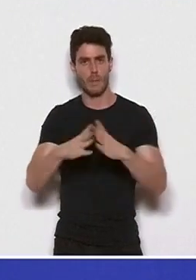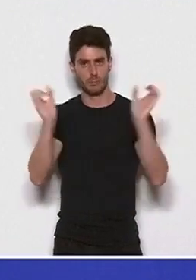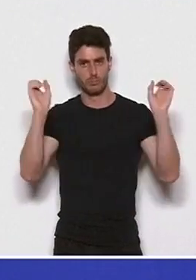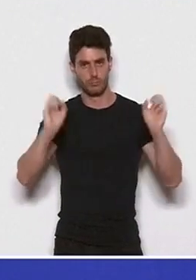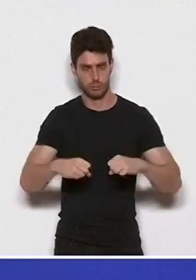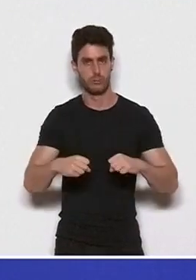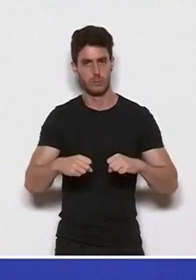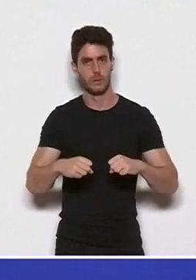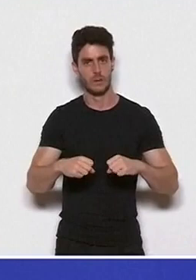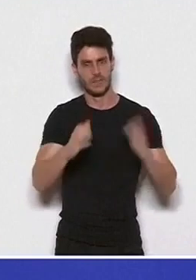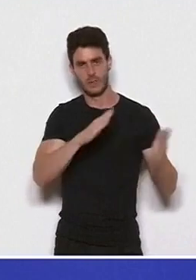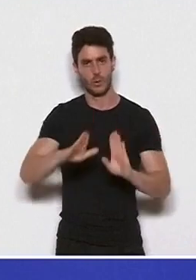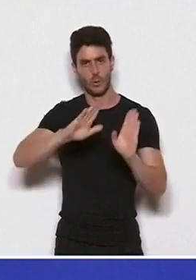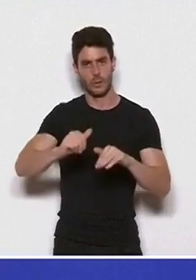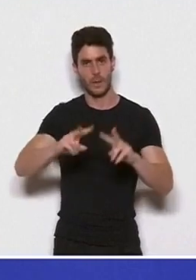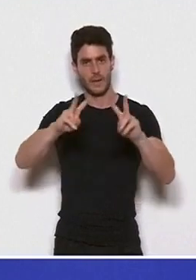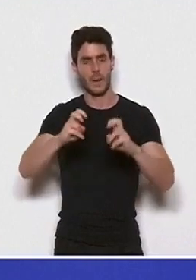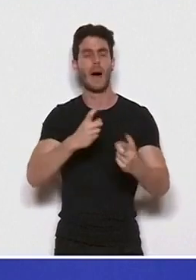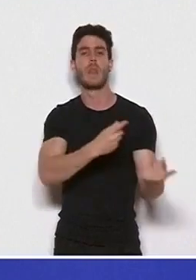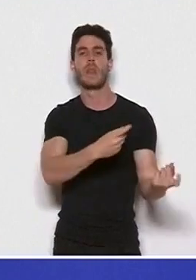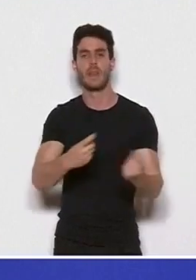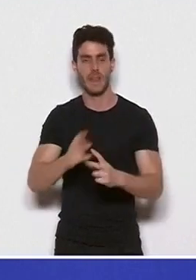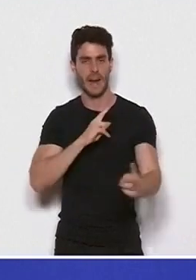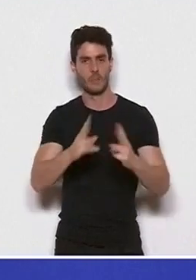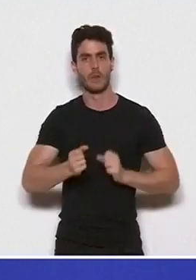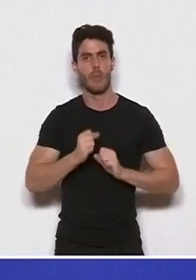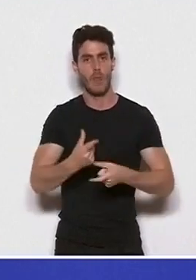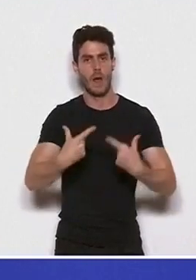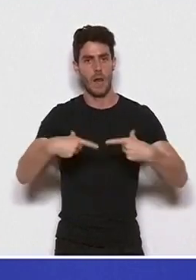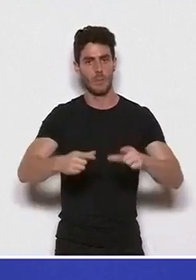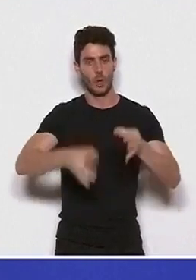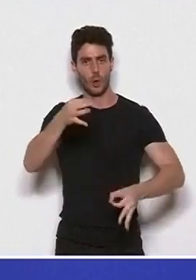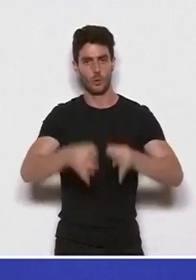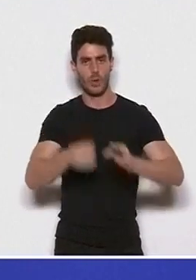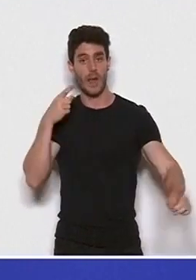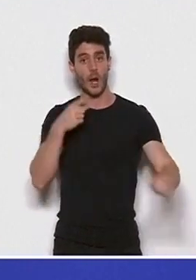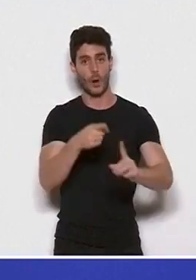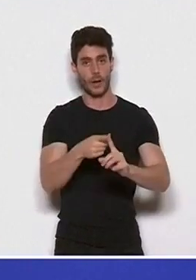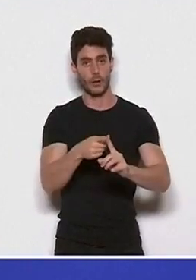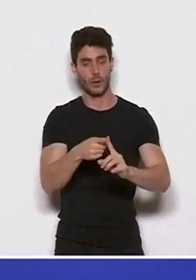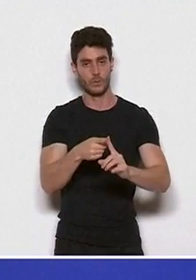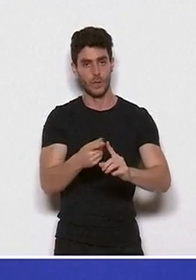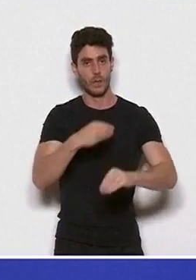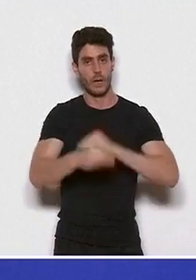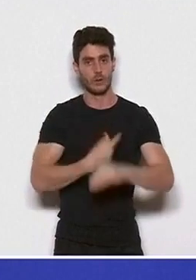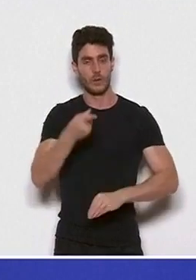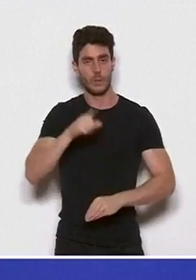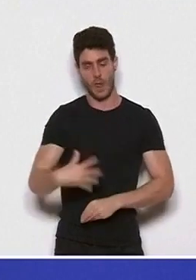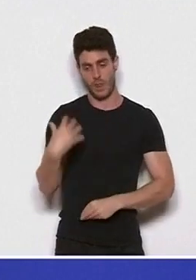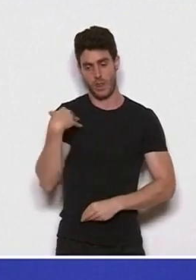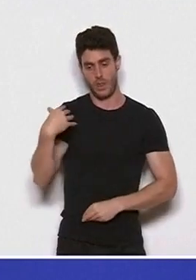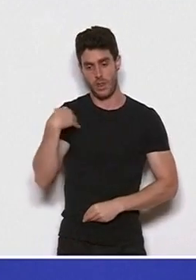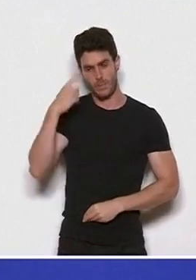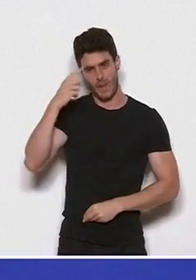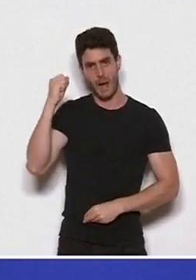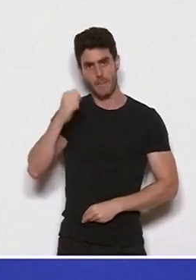relativa a la necesidad de dar respuestas desde el ámbito de la justicia a los retos derivados también de la creciente amenaza